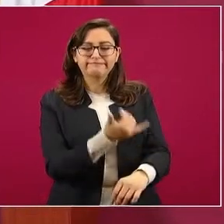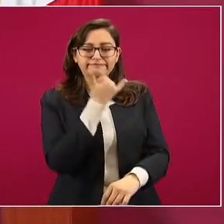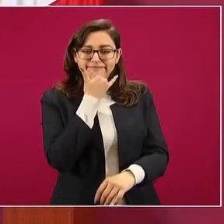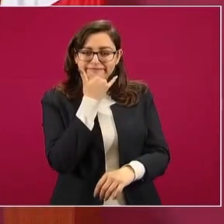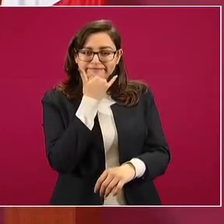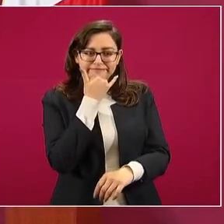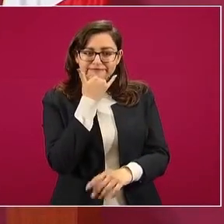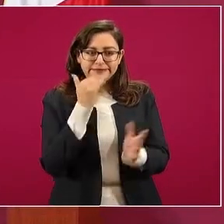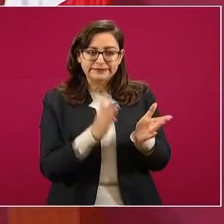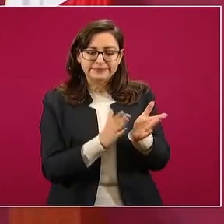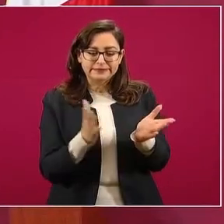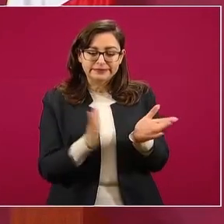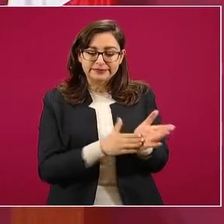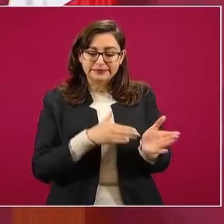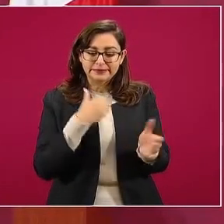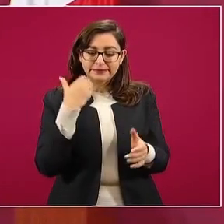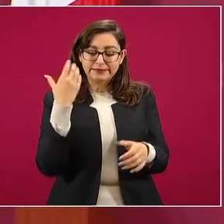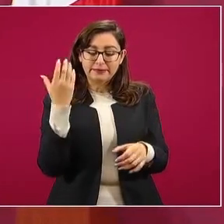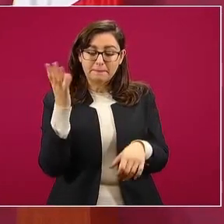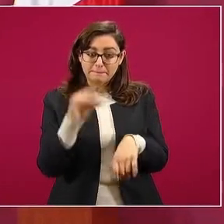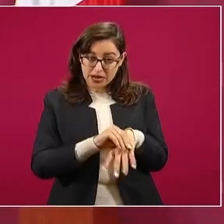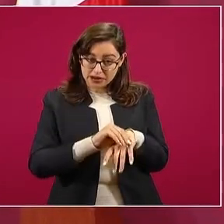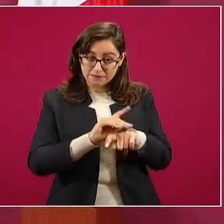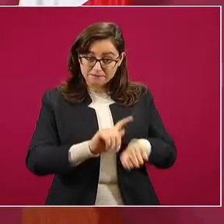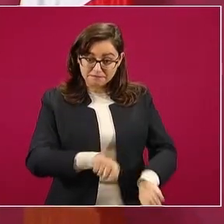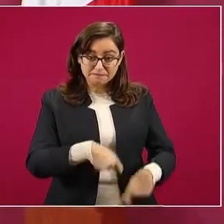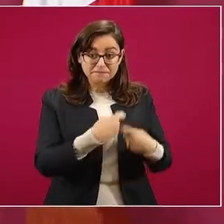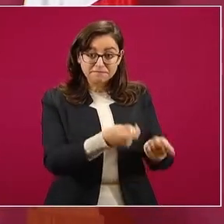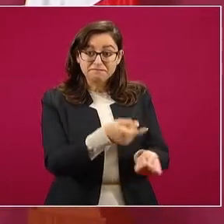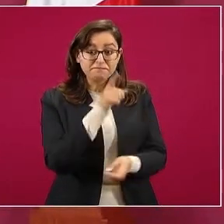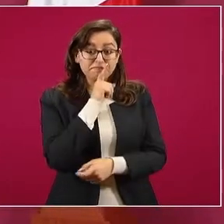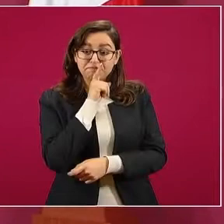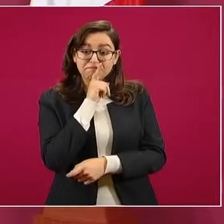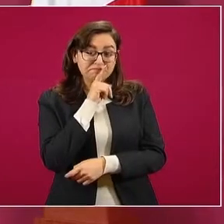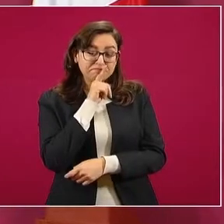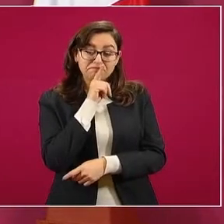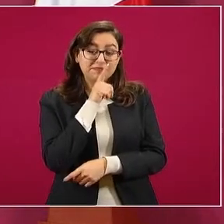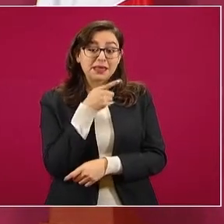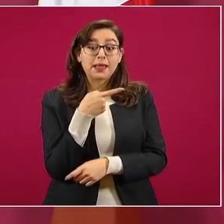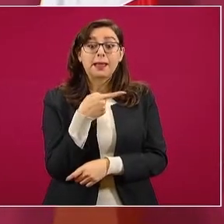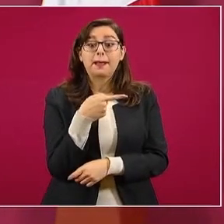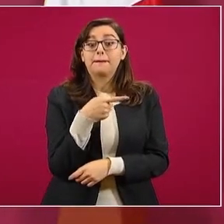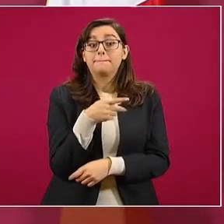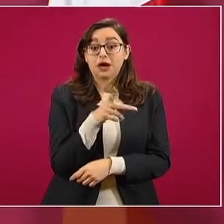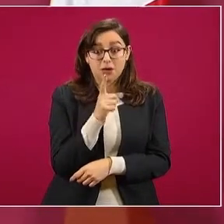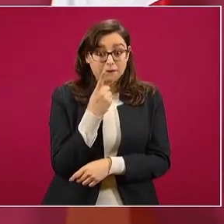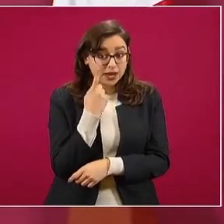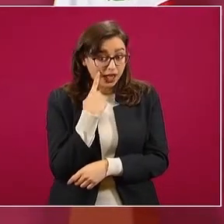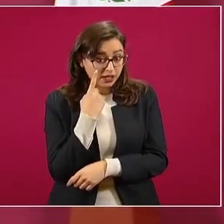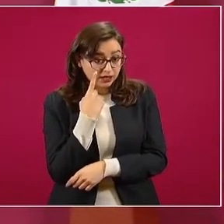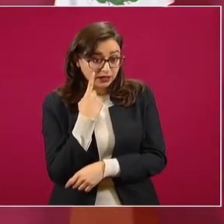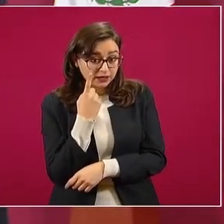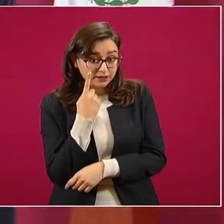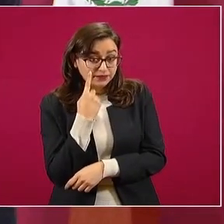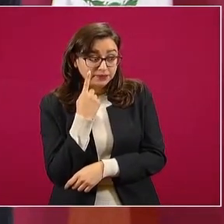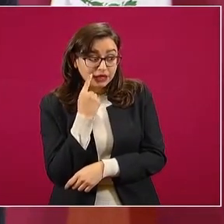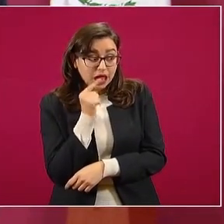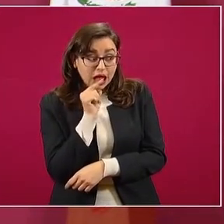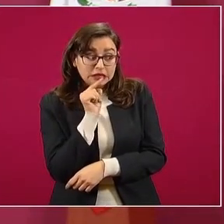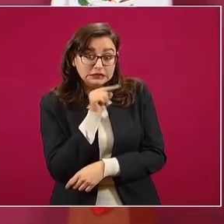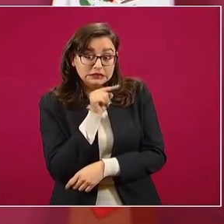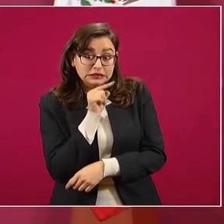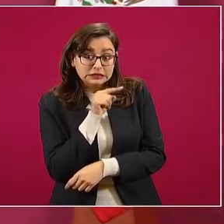permiso. Pero hay un despacho particular